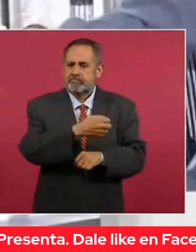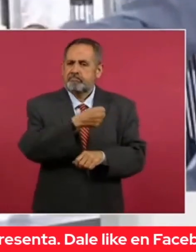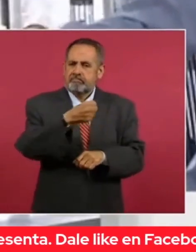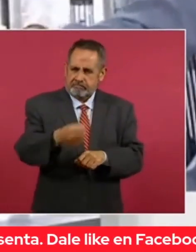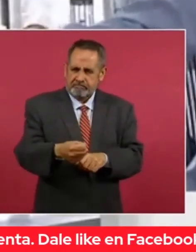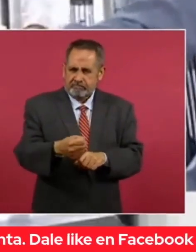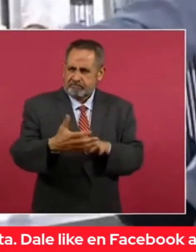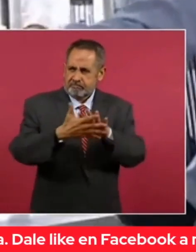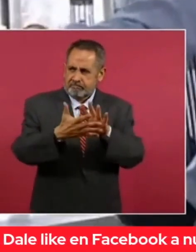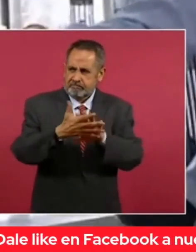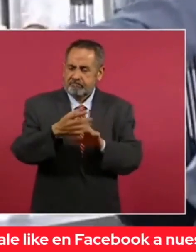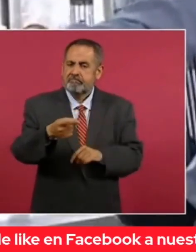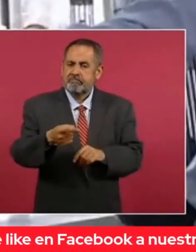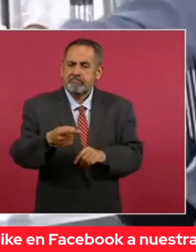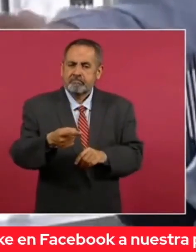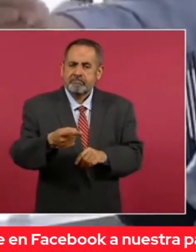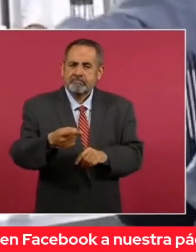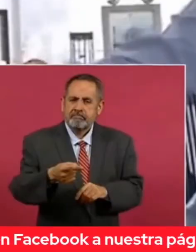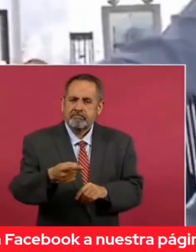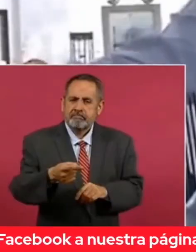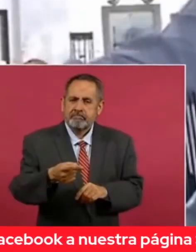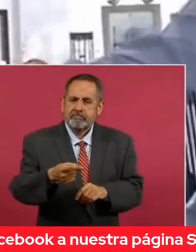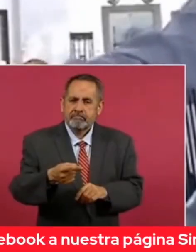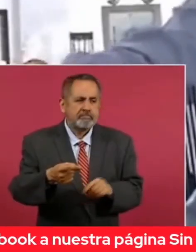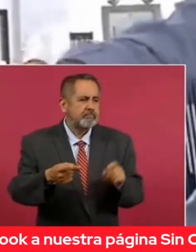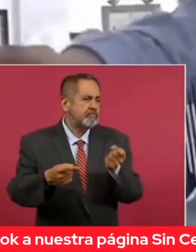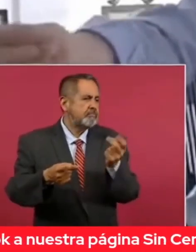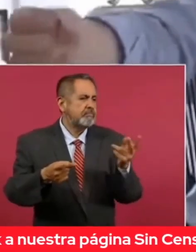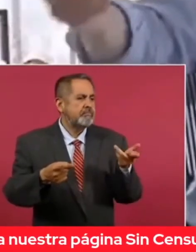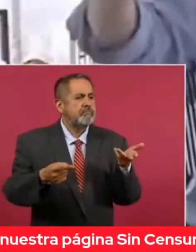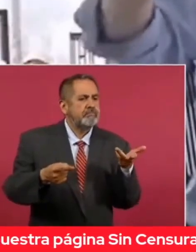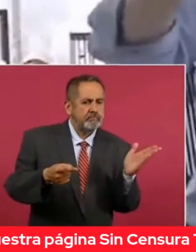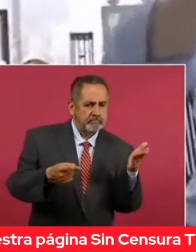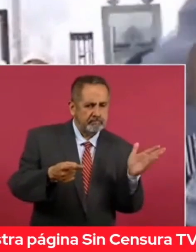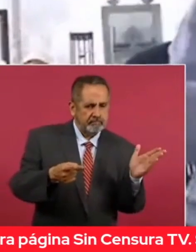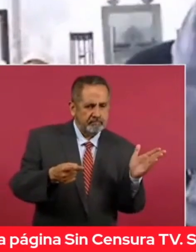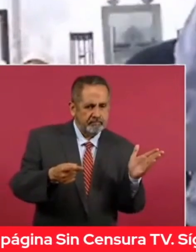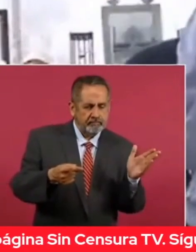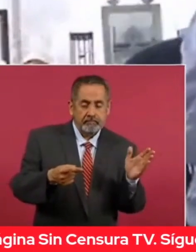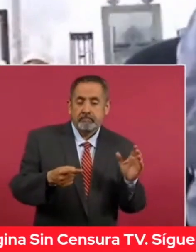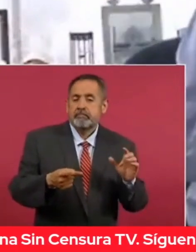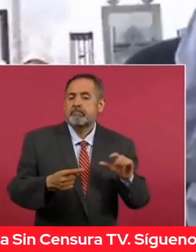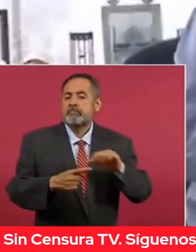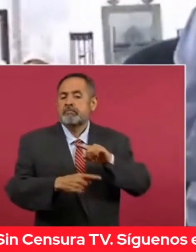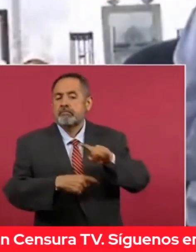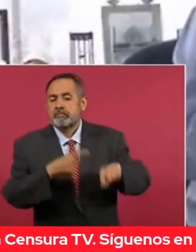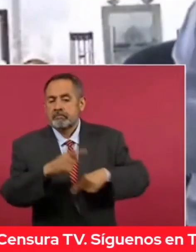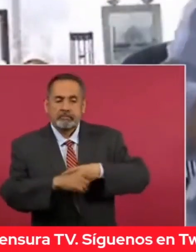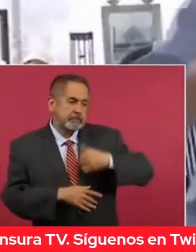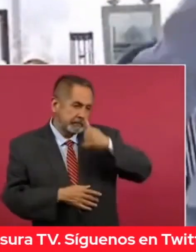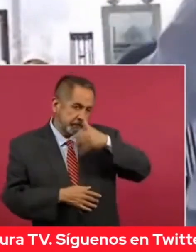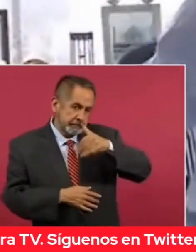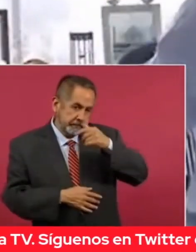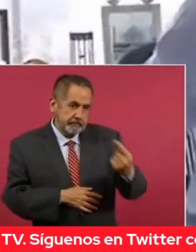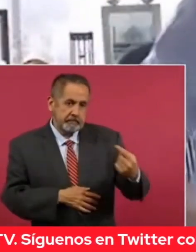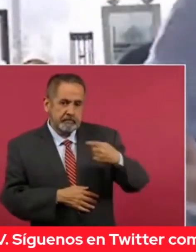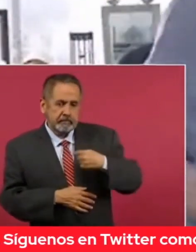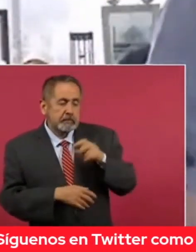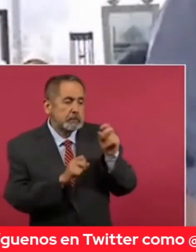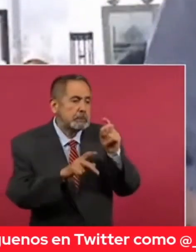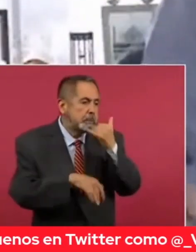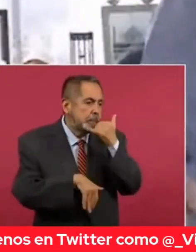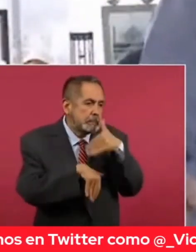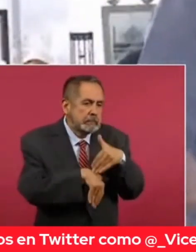y, por otro lado, despides a algunos y luego te vienen a reclamar y cedes,